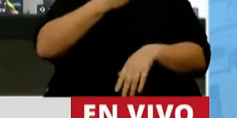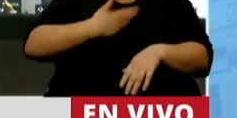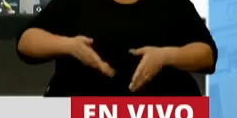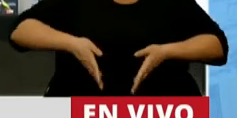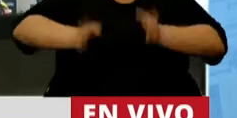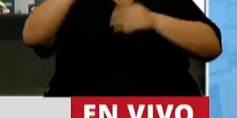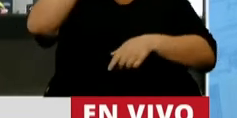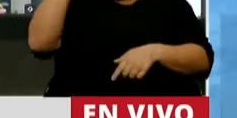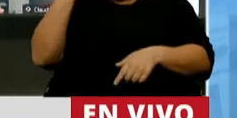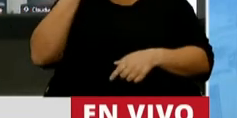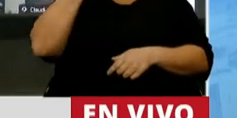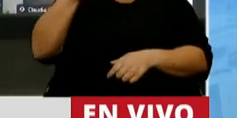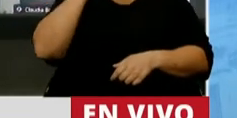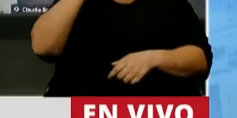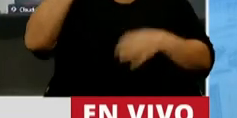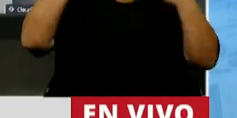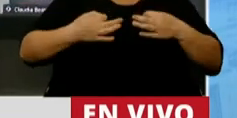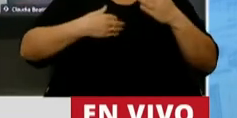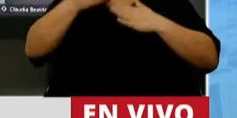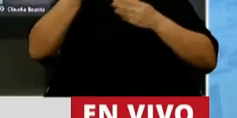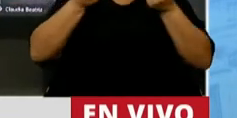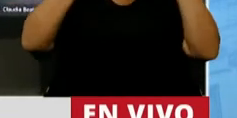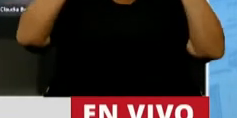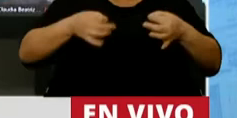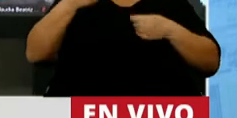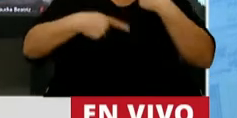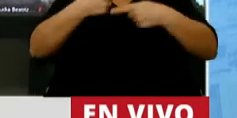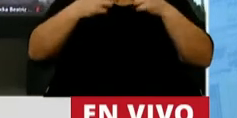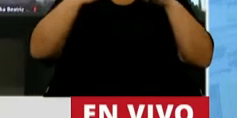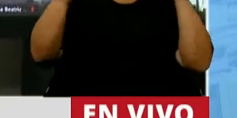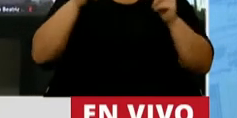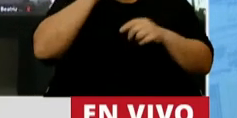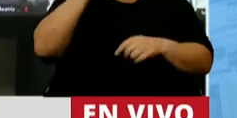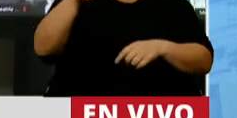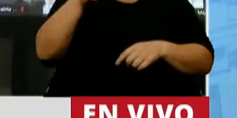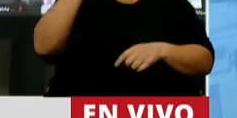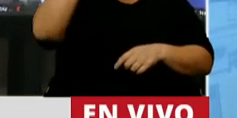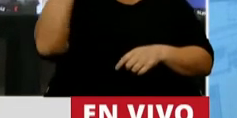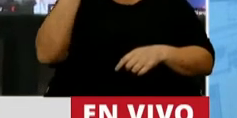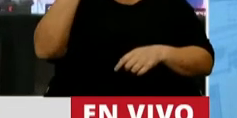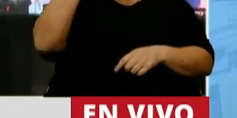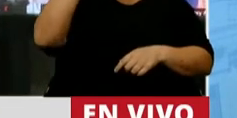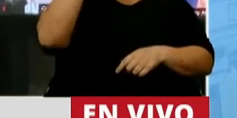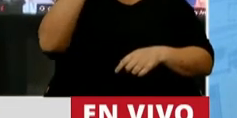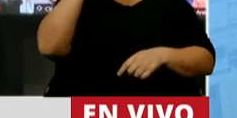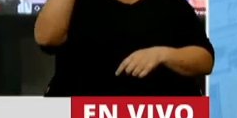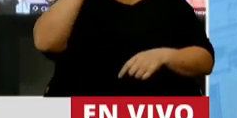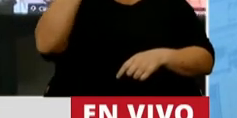en vialidad nacional tengan presupuesto asegurado para su continuación, como la autovía de corrientes, la ruta nacional 123,